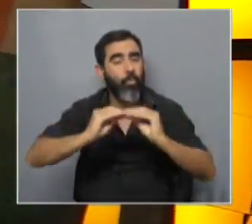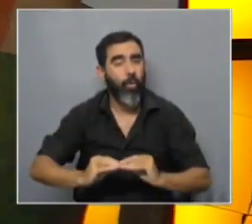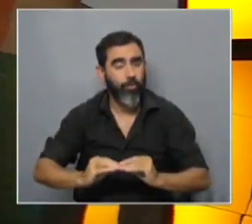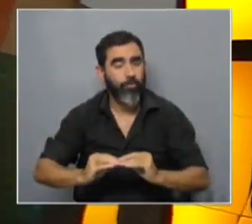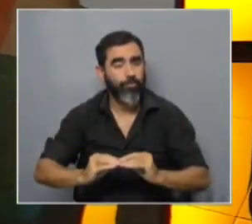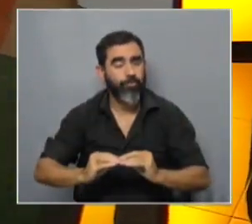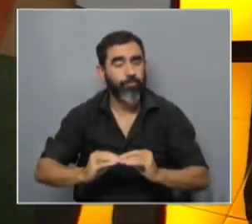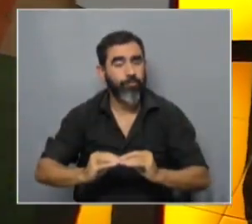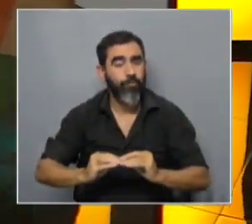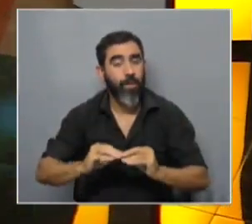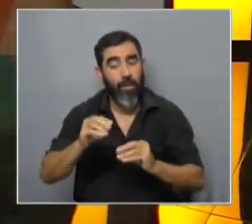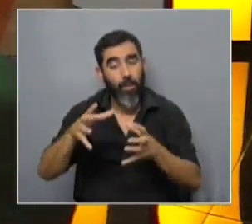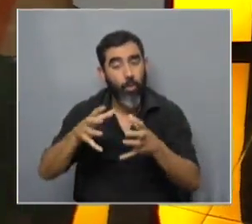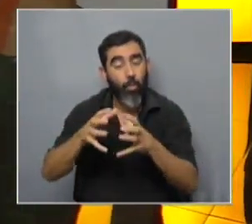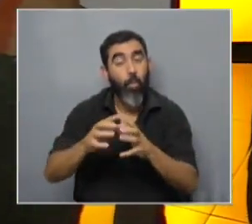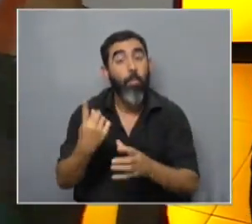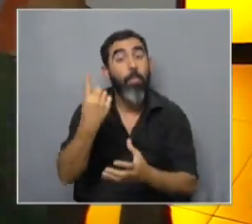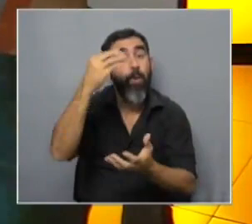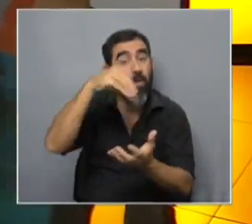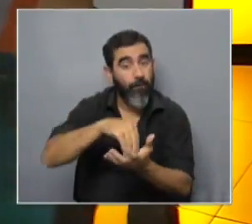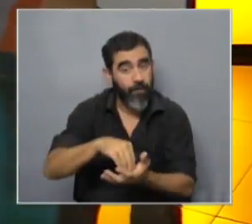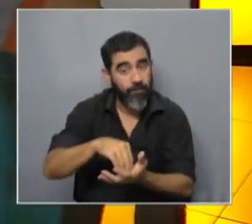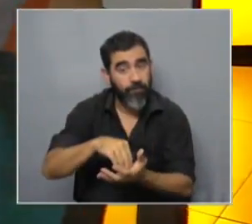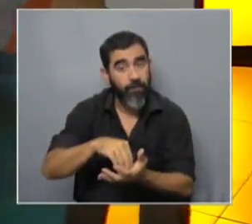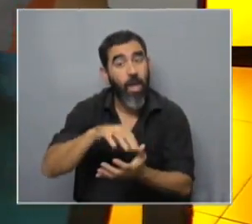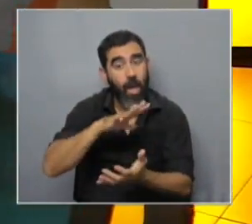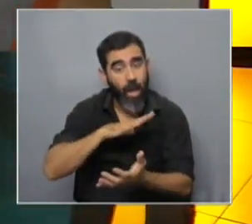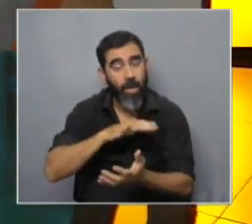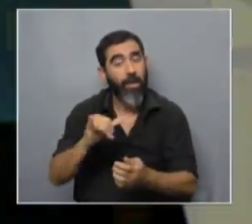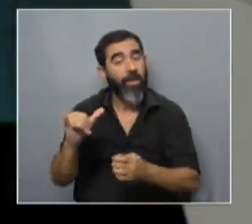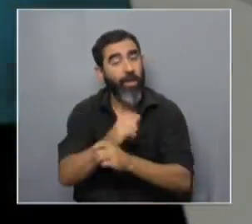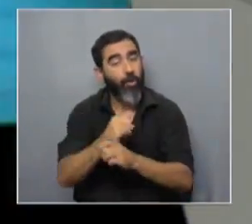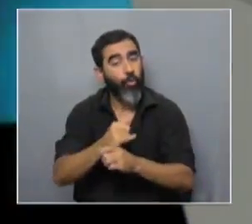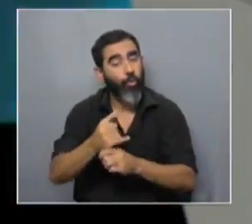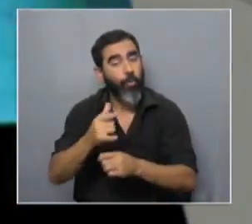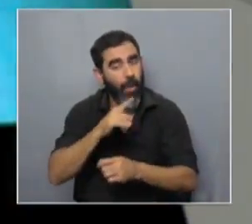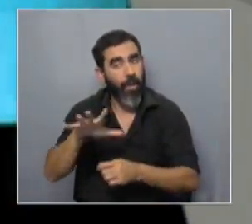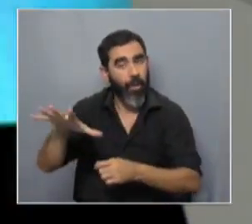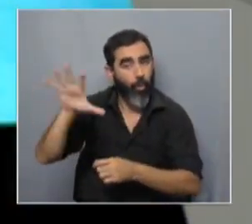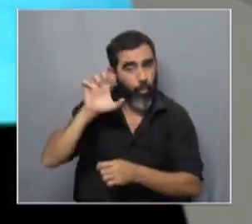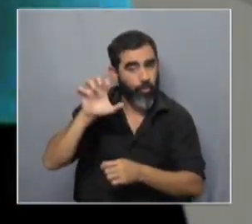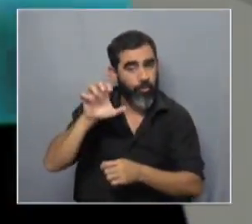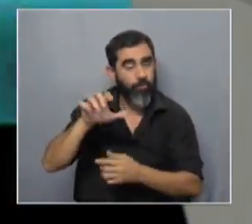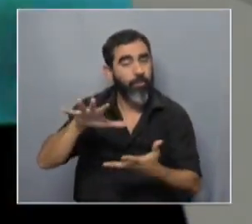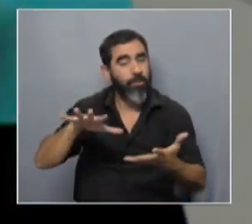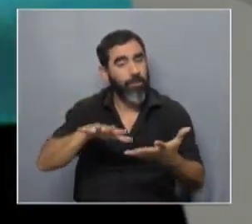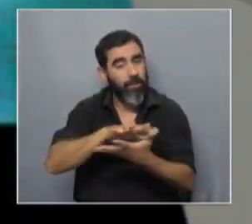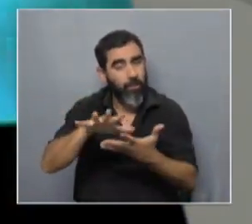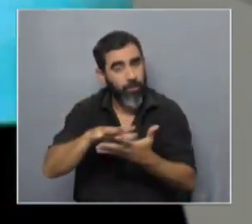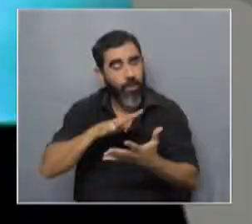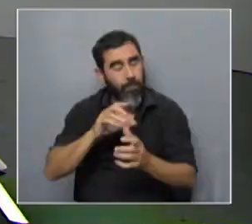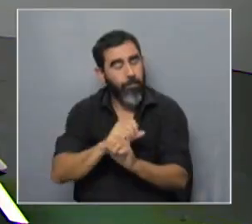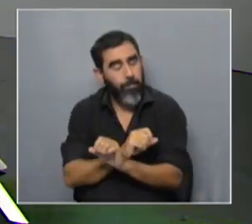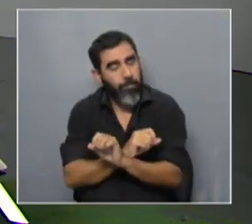y allí el colectivo por primera vez va a tener esta institucionalidad para tratar de ser escuchado en un escenario que cada vez es un poquito